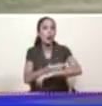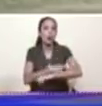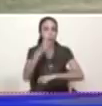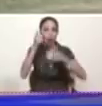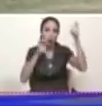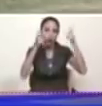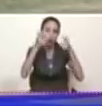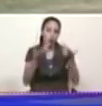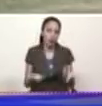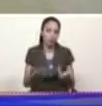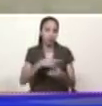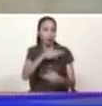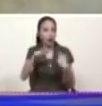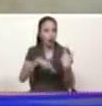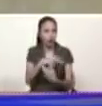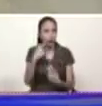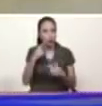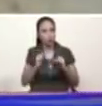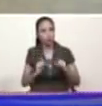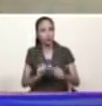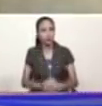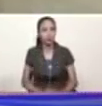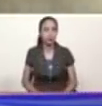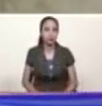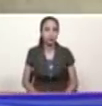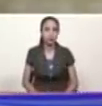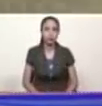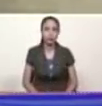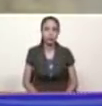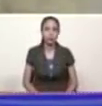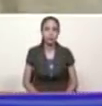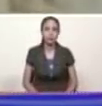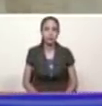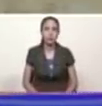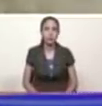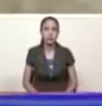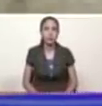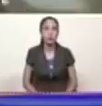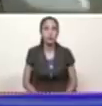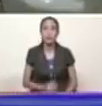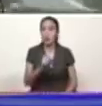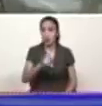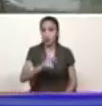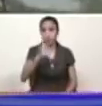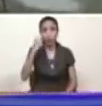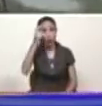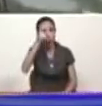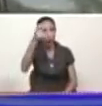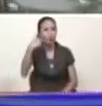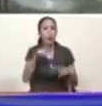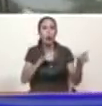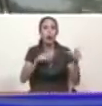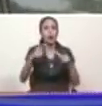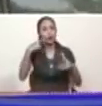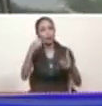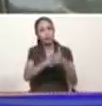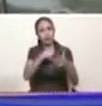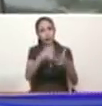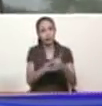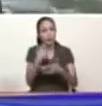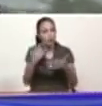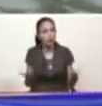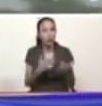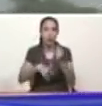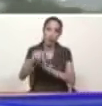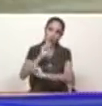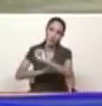revolucionarios comandante en jefe cuente con Huarico cuente con un país listo para la batalla en perno combate